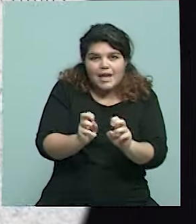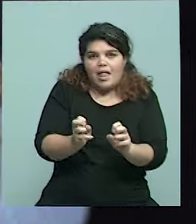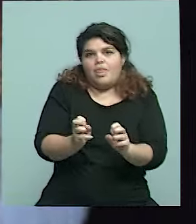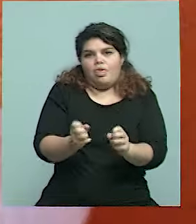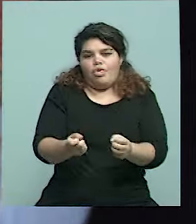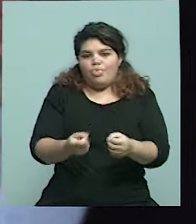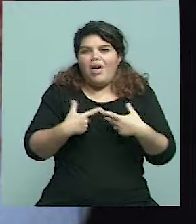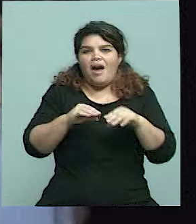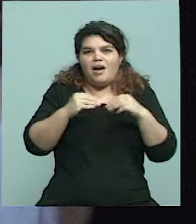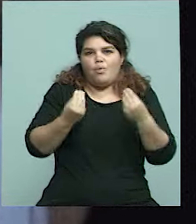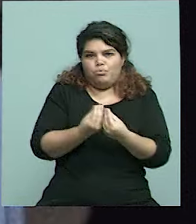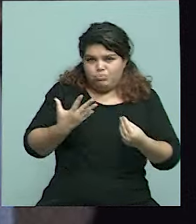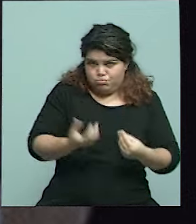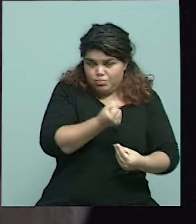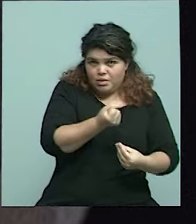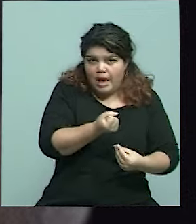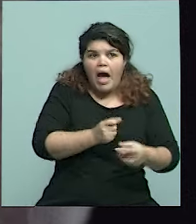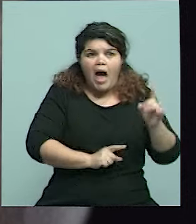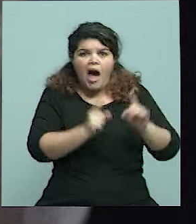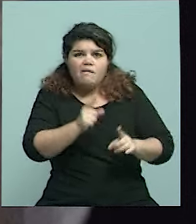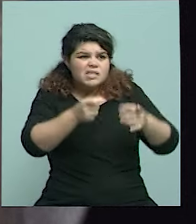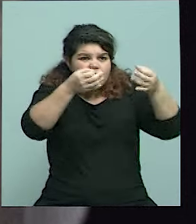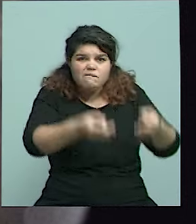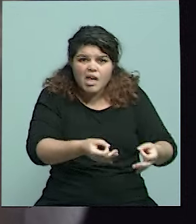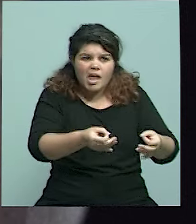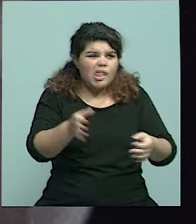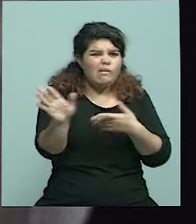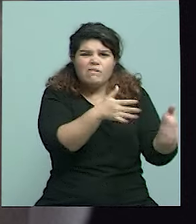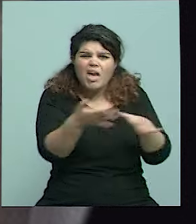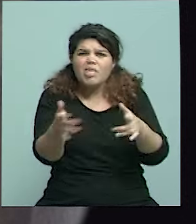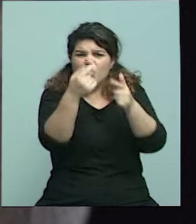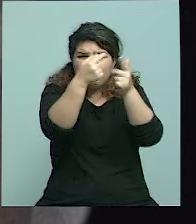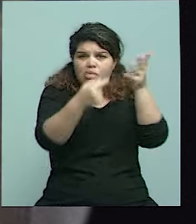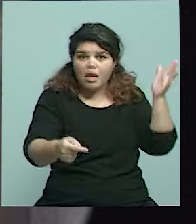con muy poca cantidad y aunque la muestra no sea muy buena, se pueden obtener resultados.